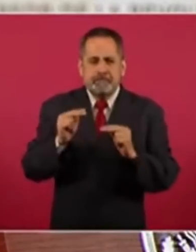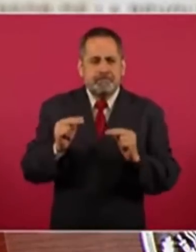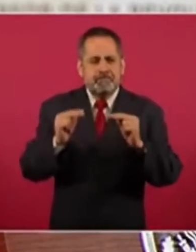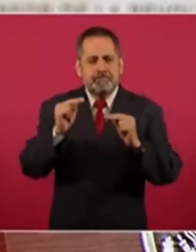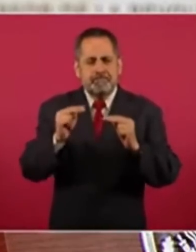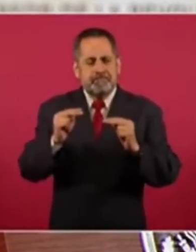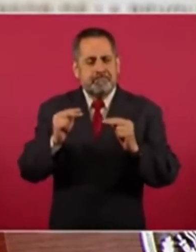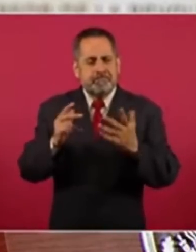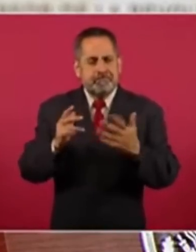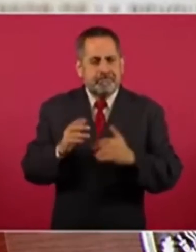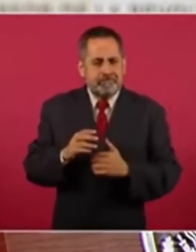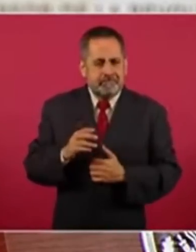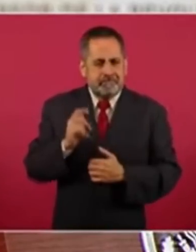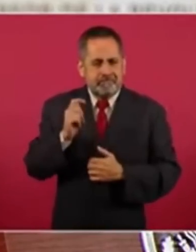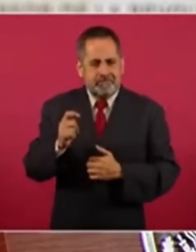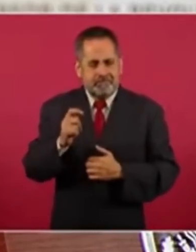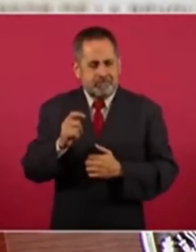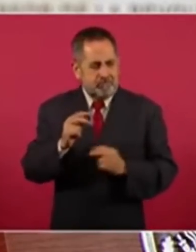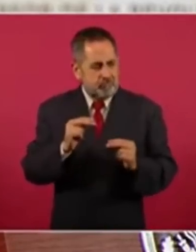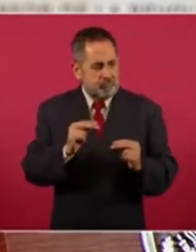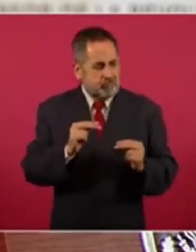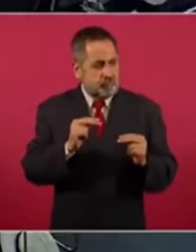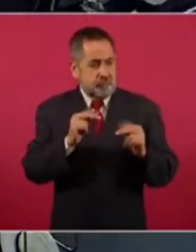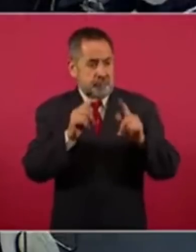no es sinónimo de cultura.